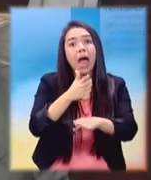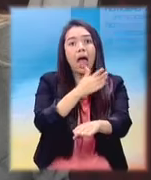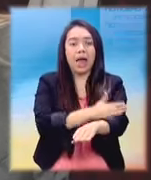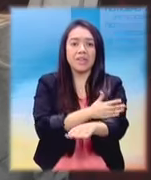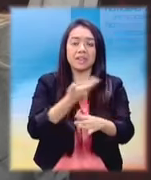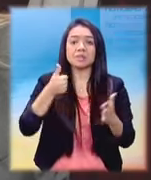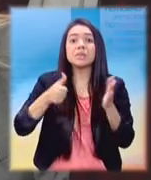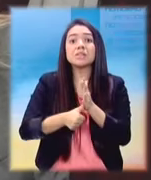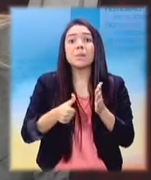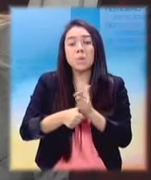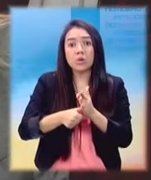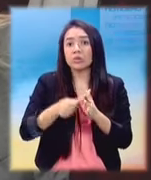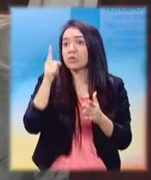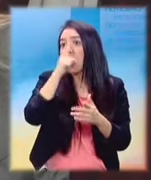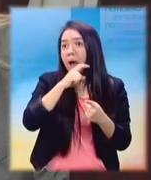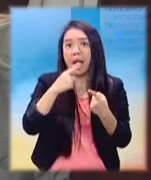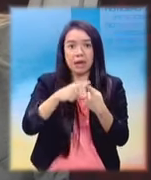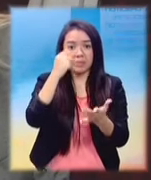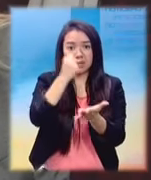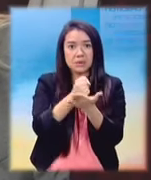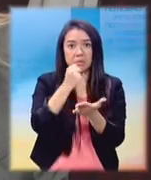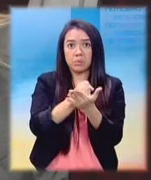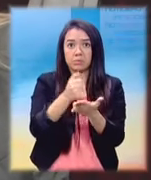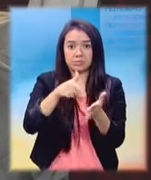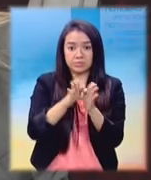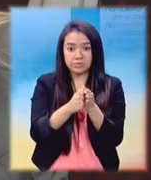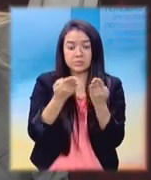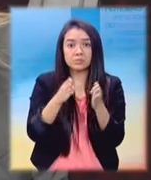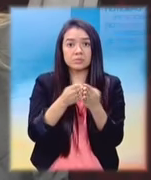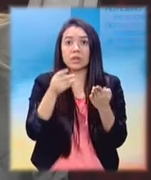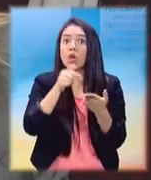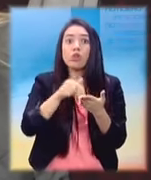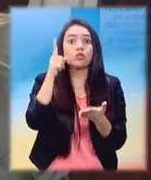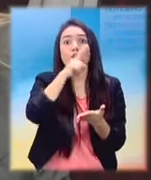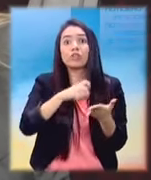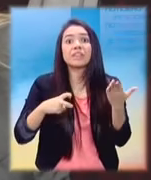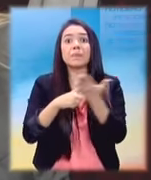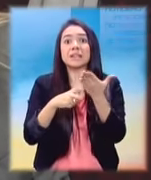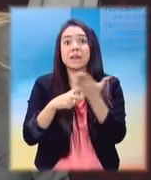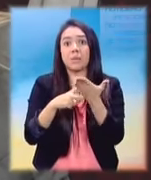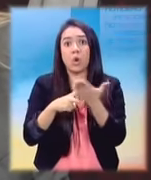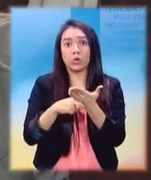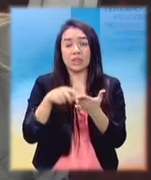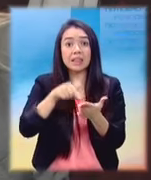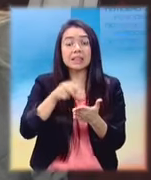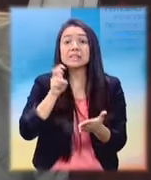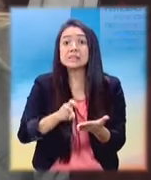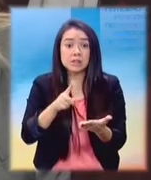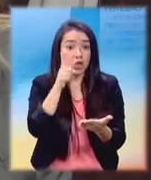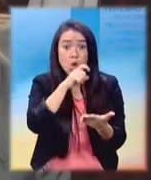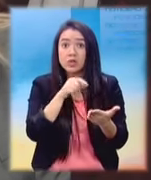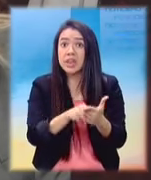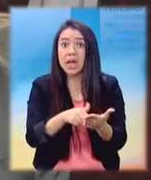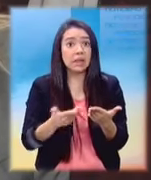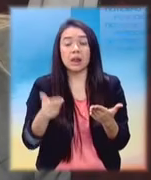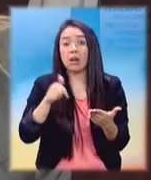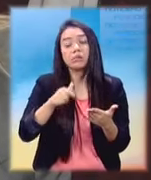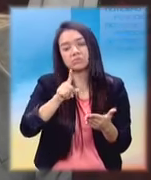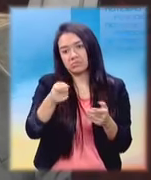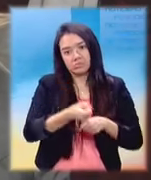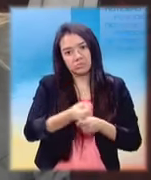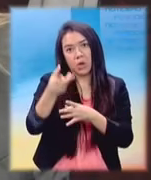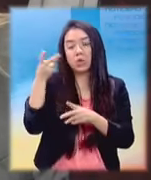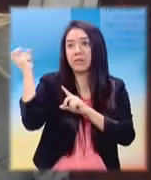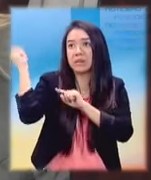pocos que hay, no están permitiendo que se transmiten con los documentos que son lógicos,